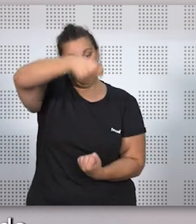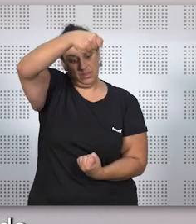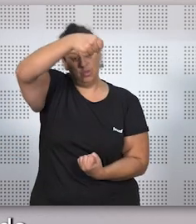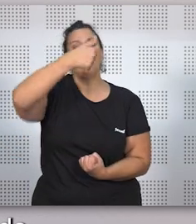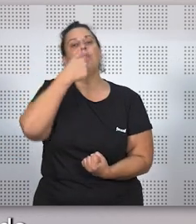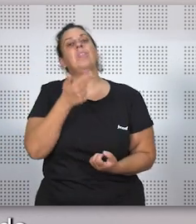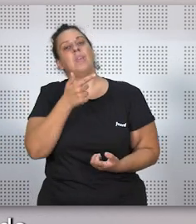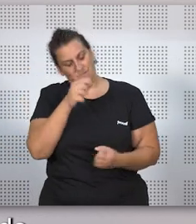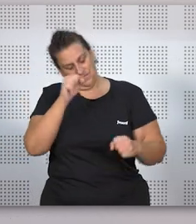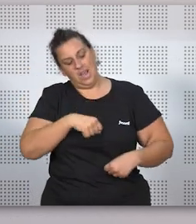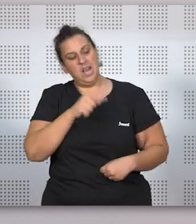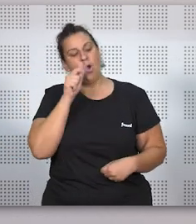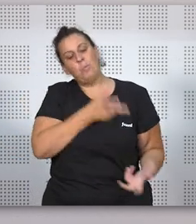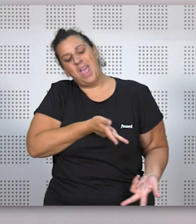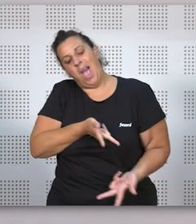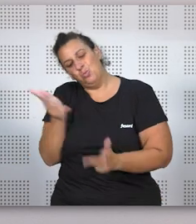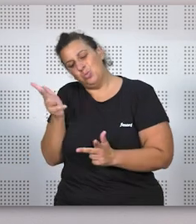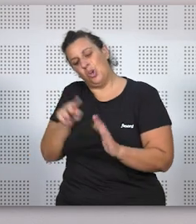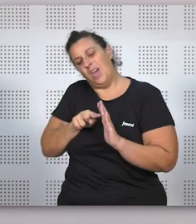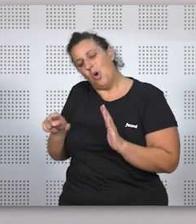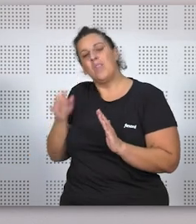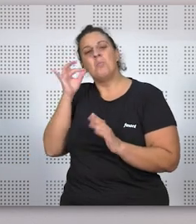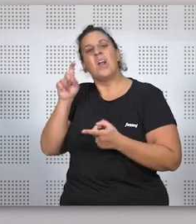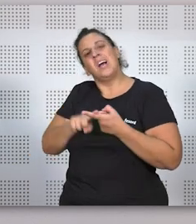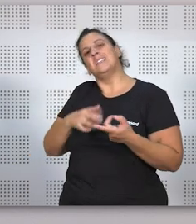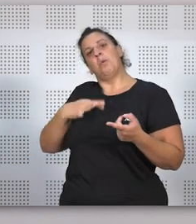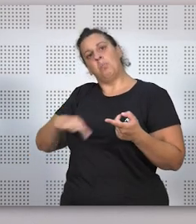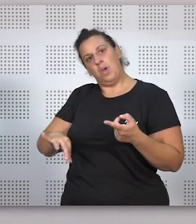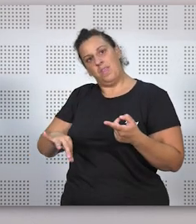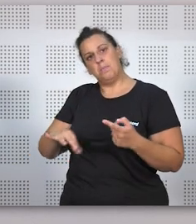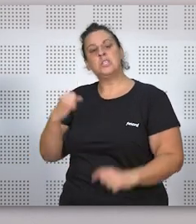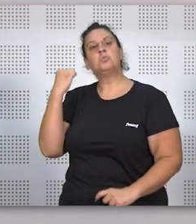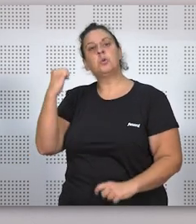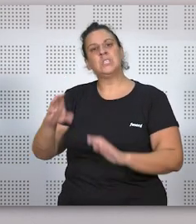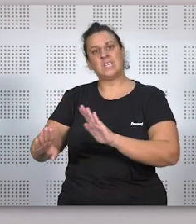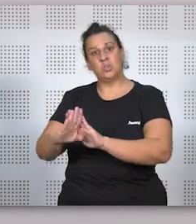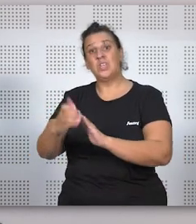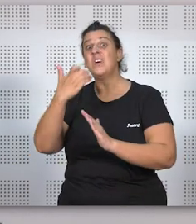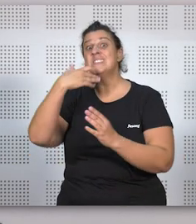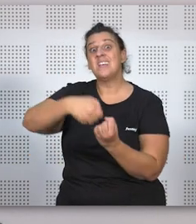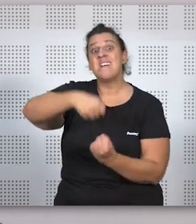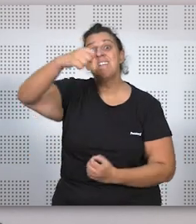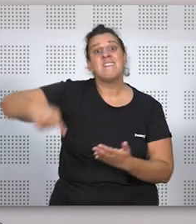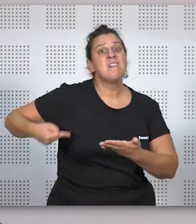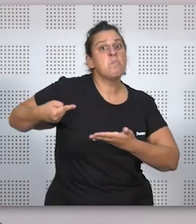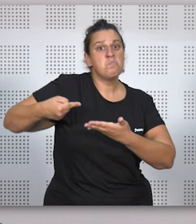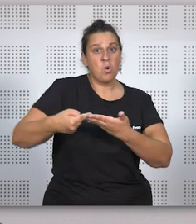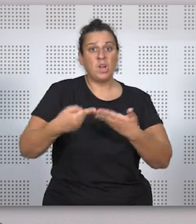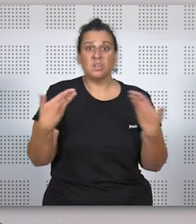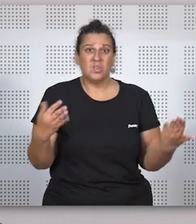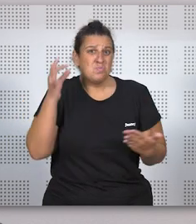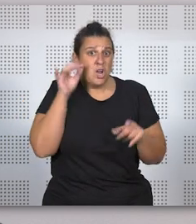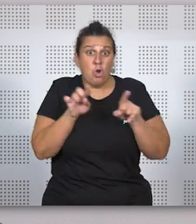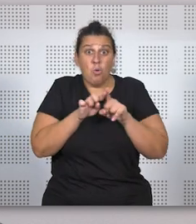primero, que se casara, casi que autorizado, no, ordenado, que se casara y que conservara la patria potestad. Es decir, la mujer era como una